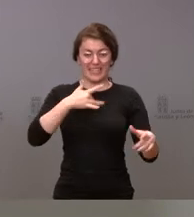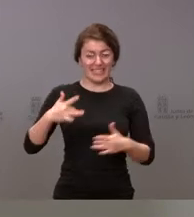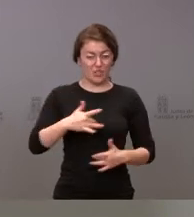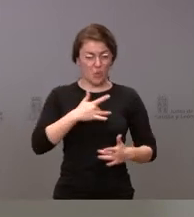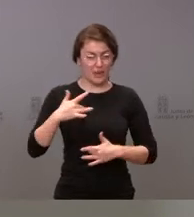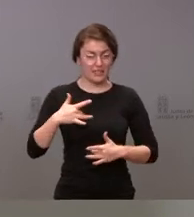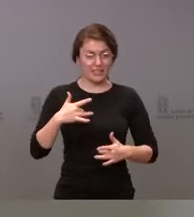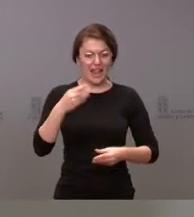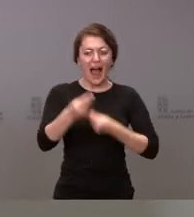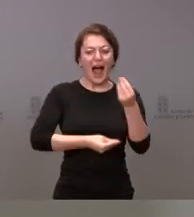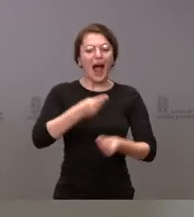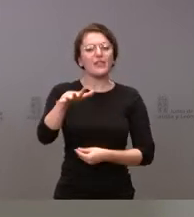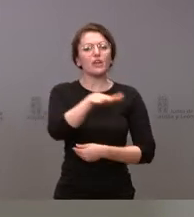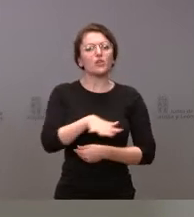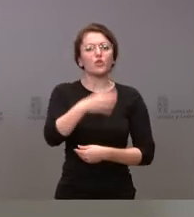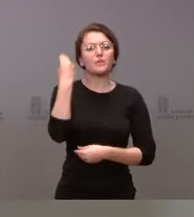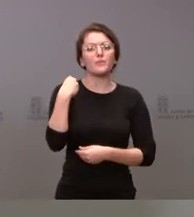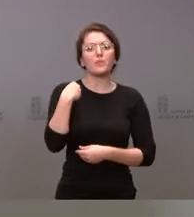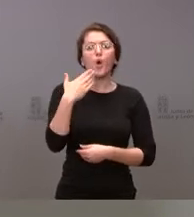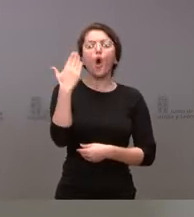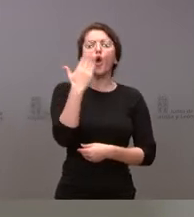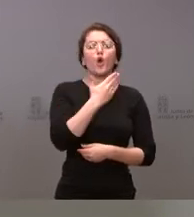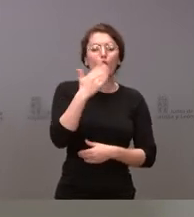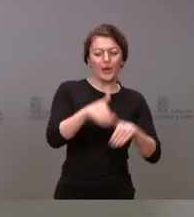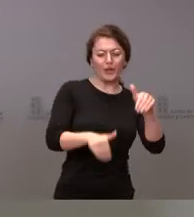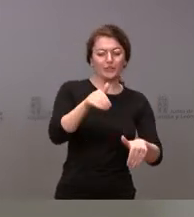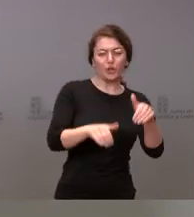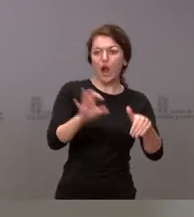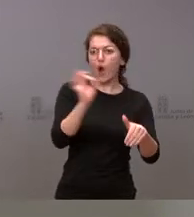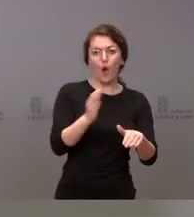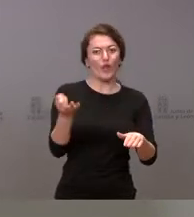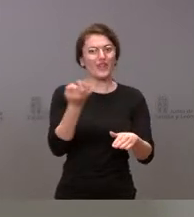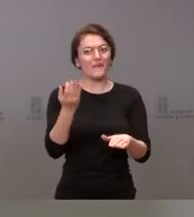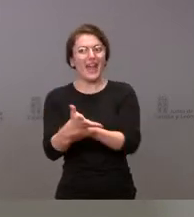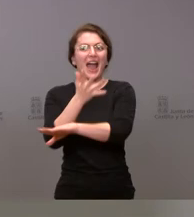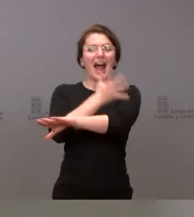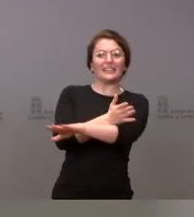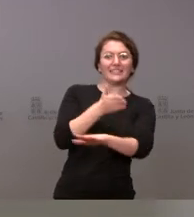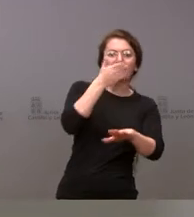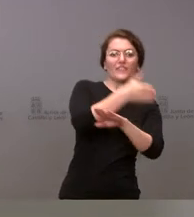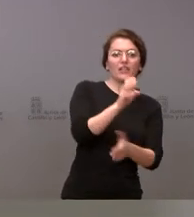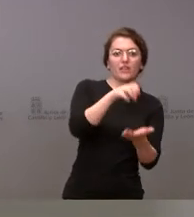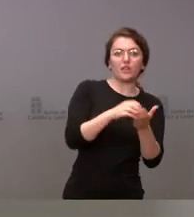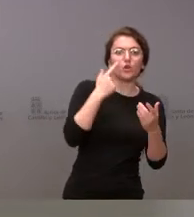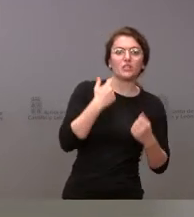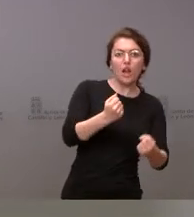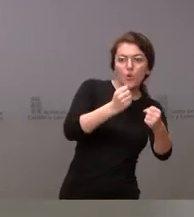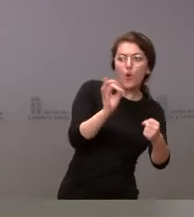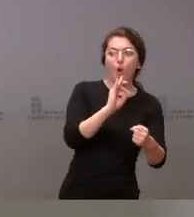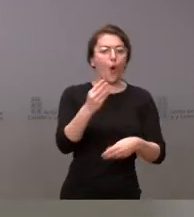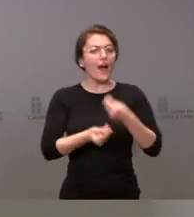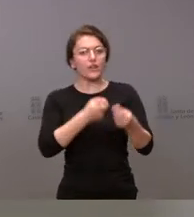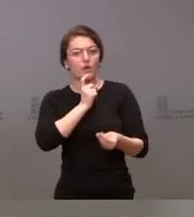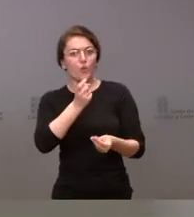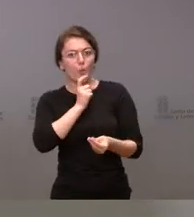a hacer en el propio colegio electoral o tendrían que acudir el día antes al centro de salud? ¿Cuál sería ese plazo? ¿Cómo sería la actuación? ¿Qué